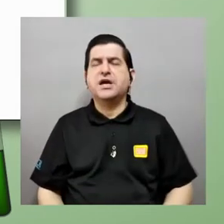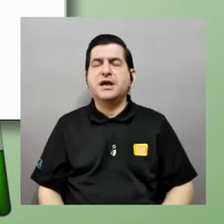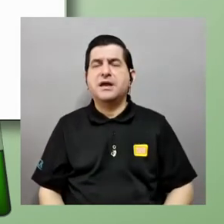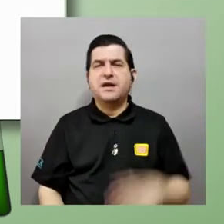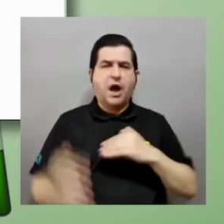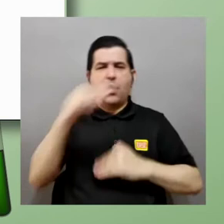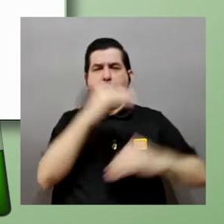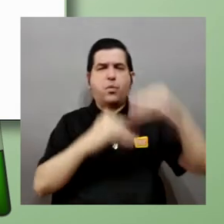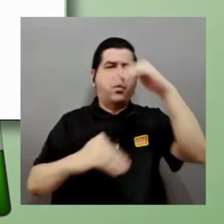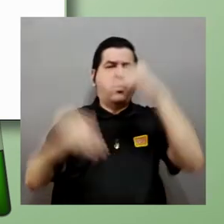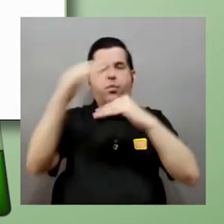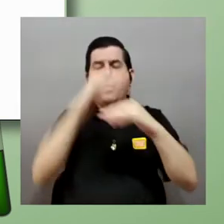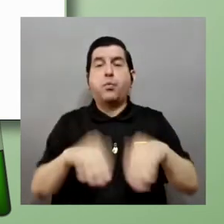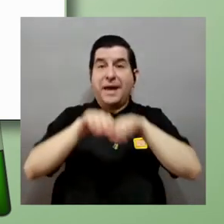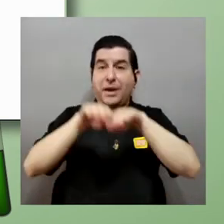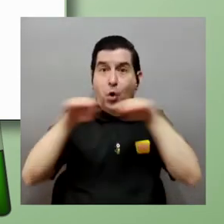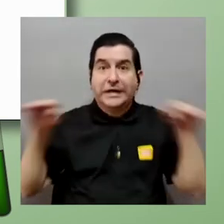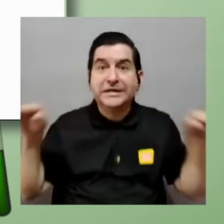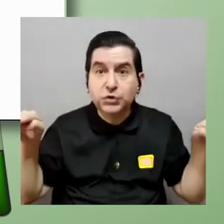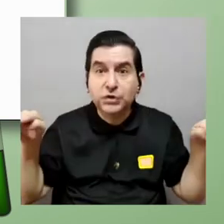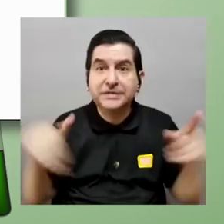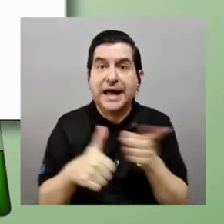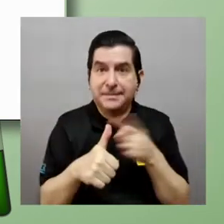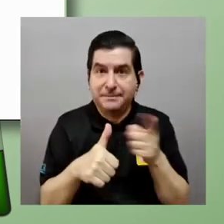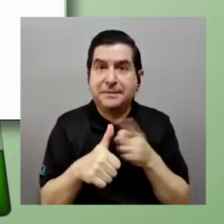que es el primer rascacielos horizontal